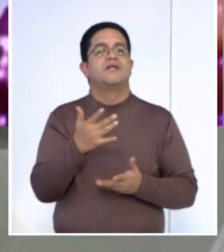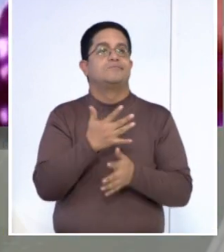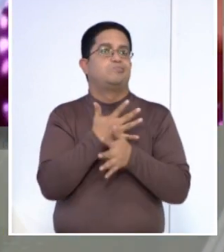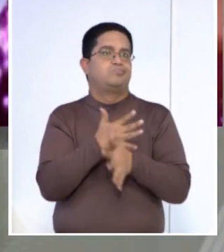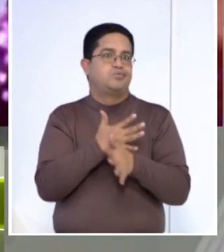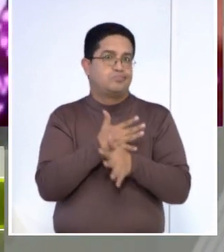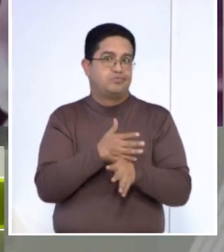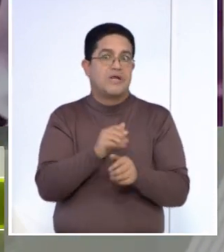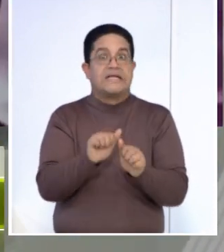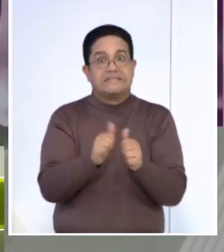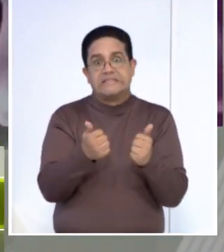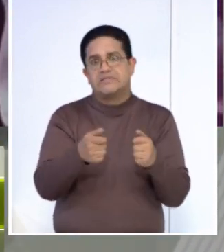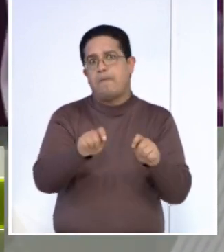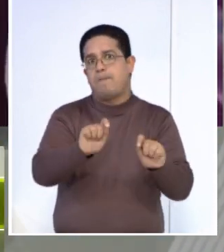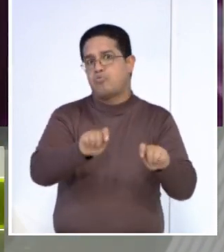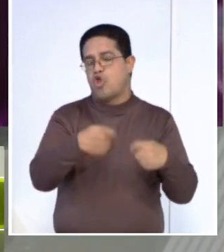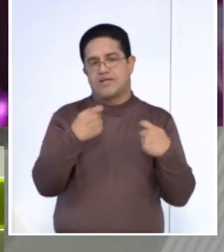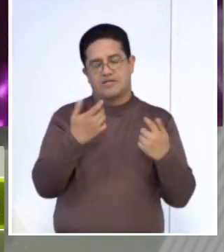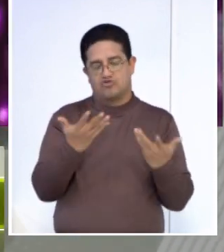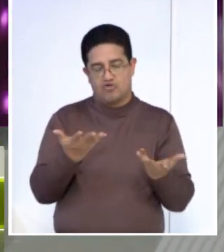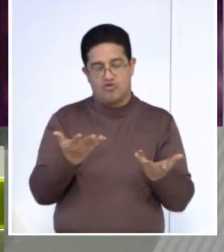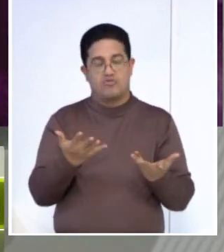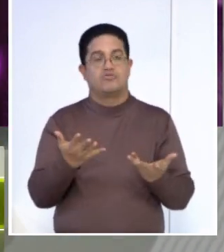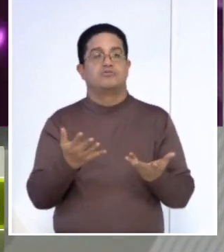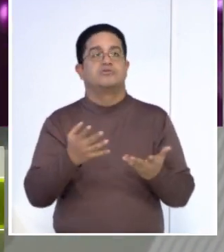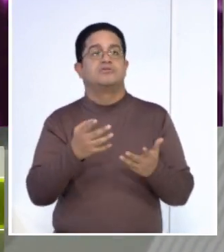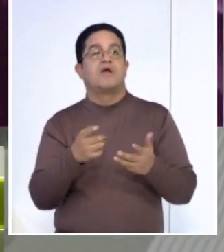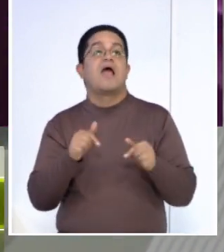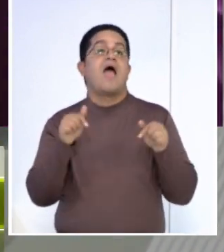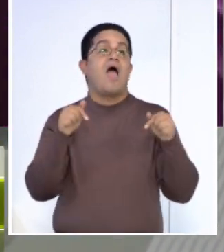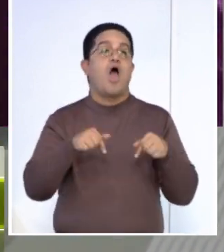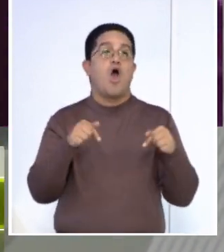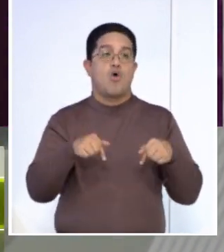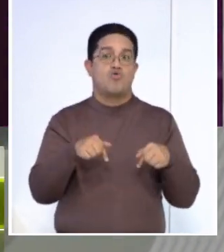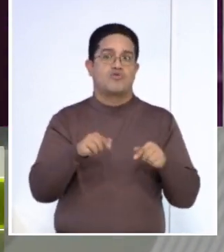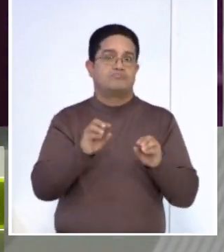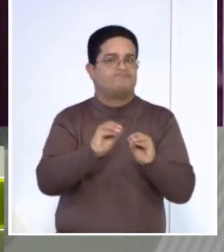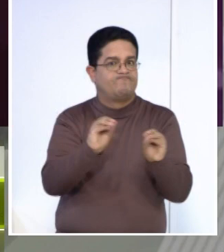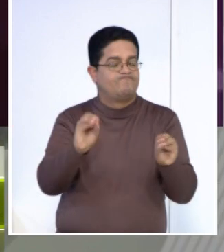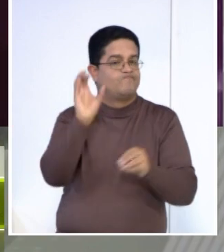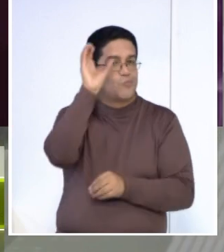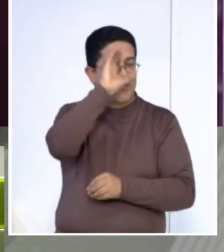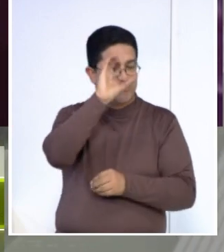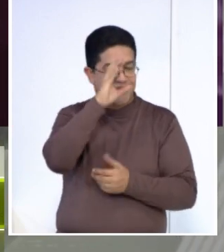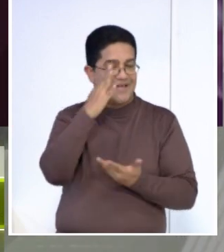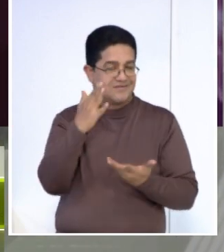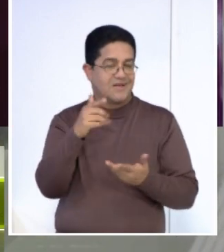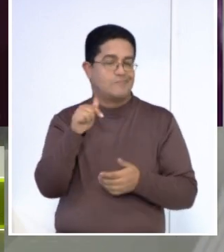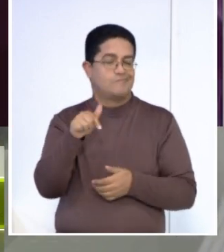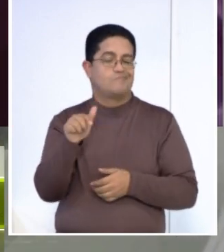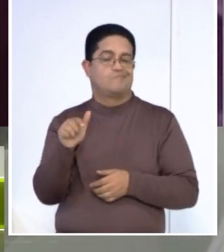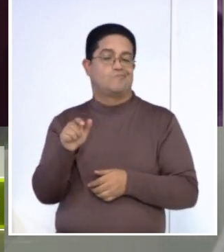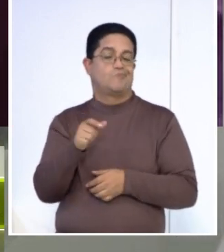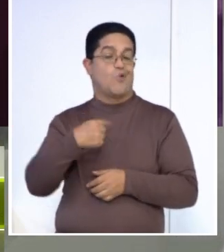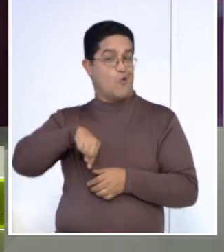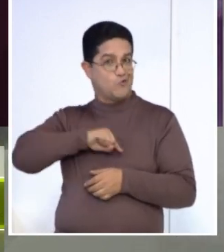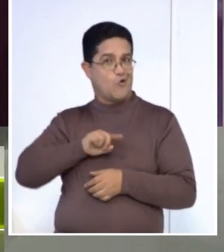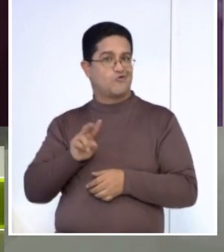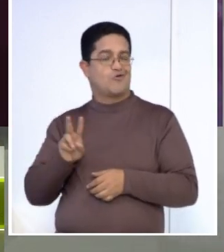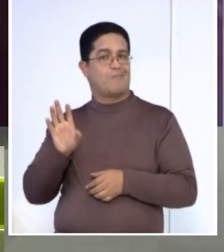sin protección, que comparta agujas. Todo eso que hemos dicho, hoy en día hemos tenido una conciencia como comunidad, como país, como ciudad, como